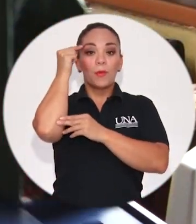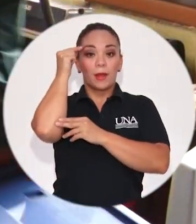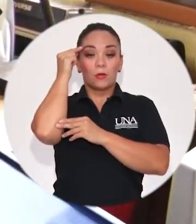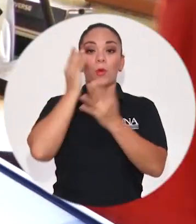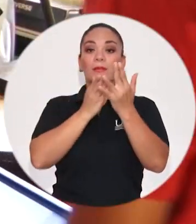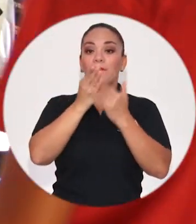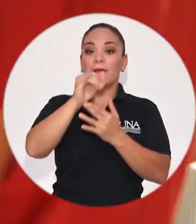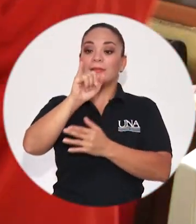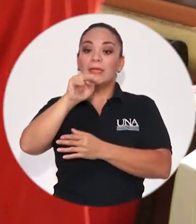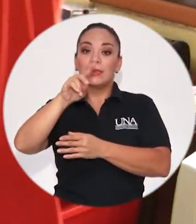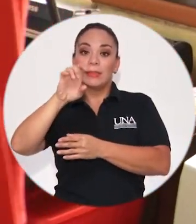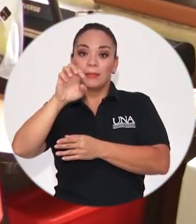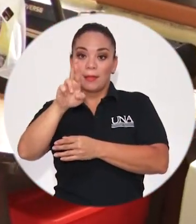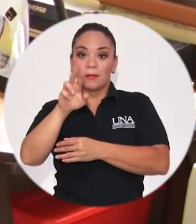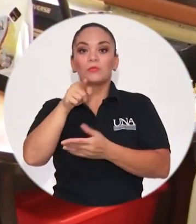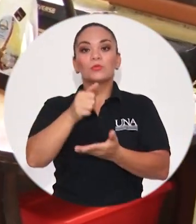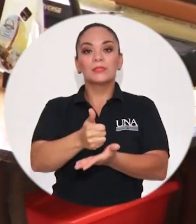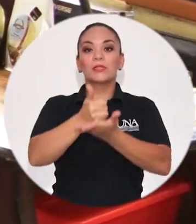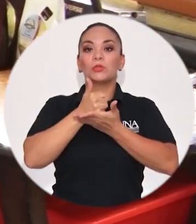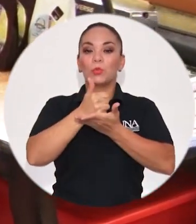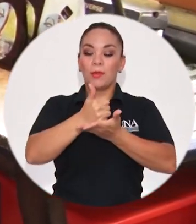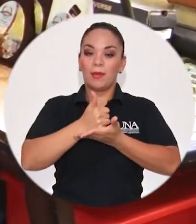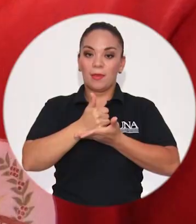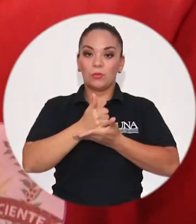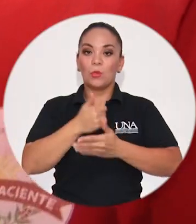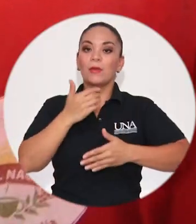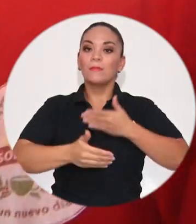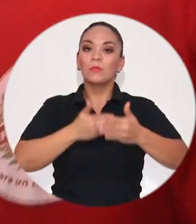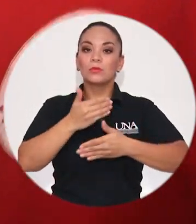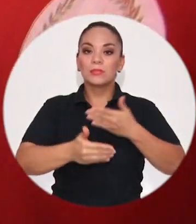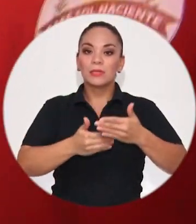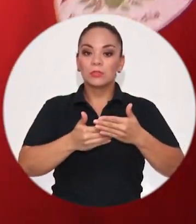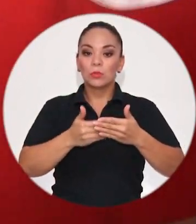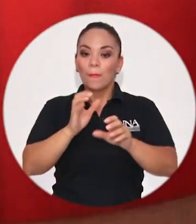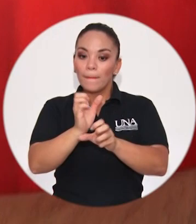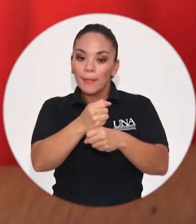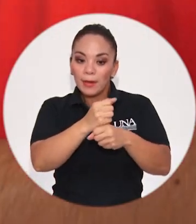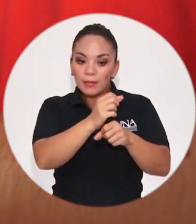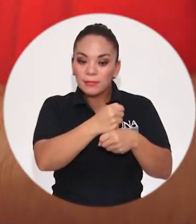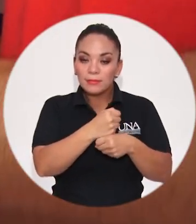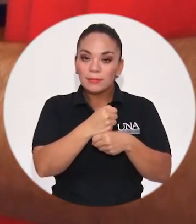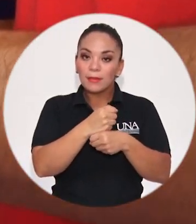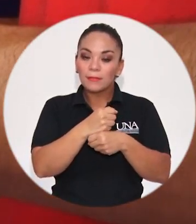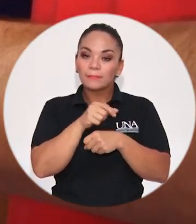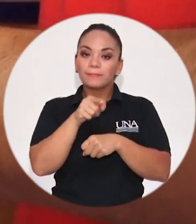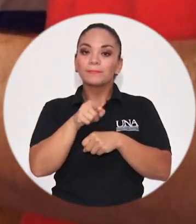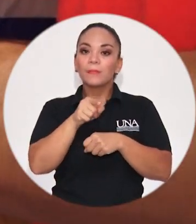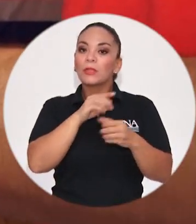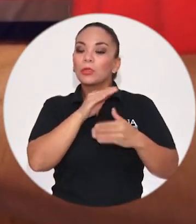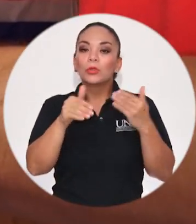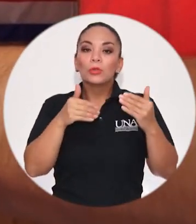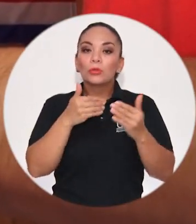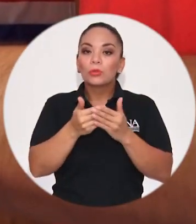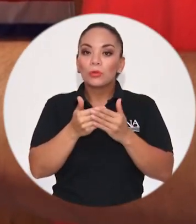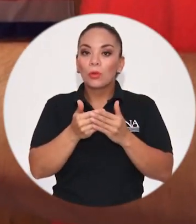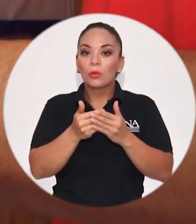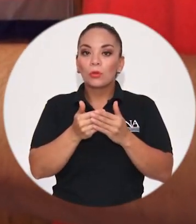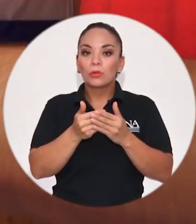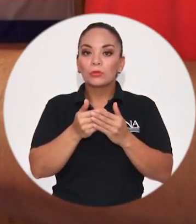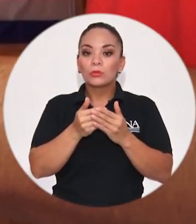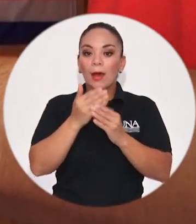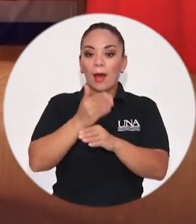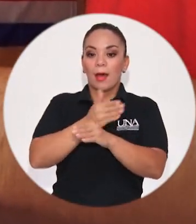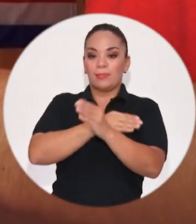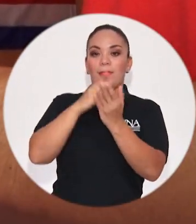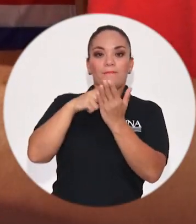que estaba allí, no visibilizado, no entendido como una propiedad comunitaria, pero tampoco no entendido como una herramienta de